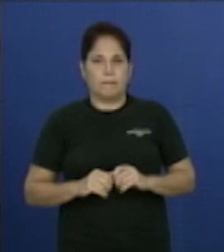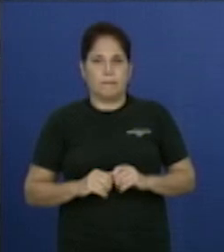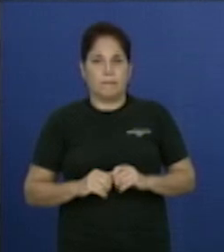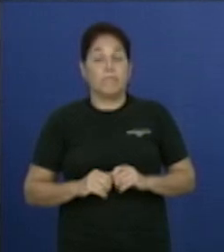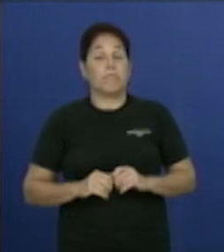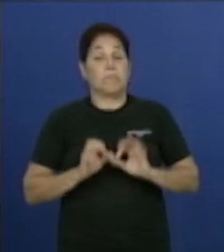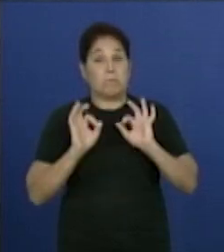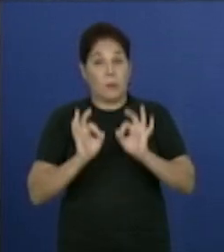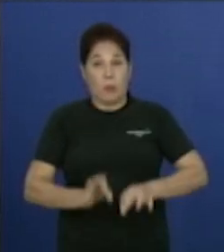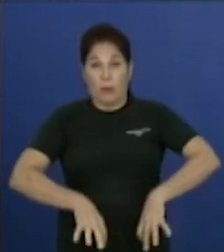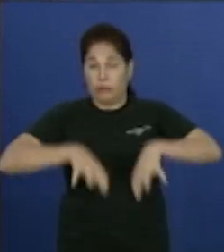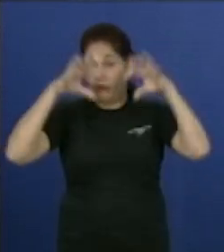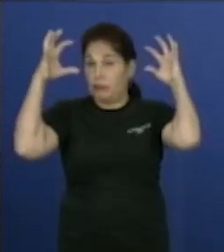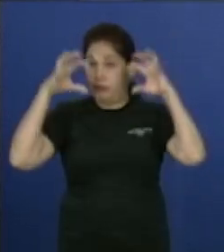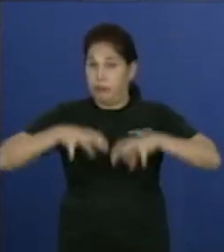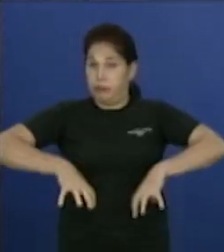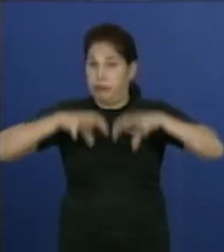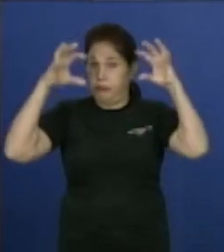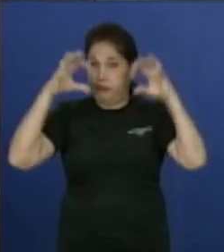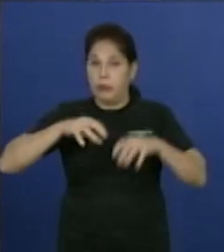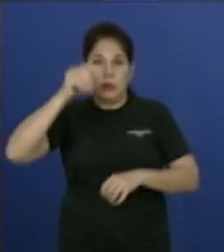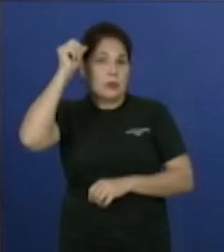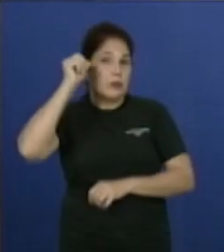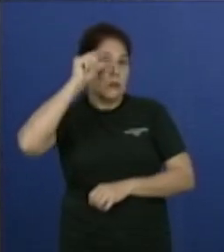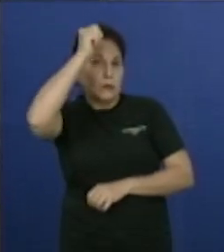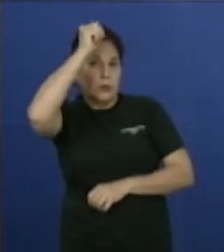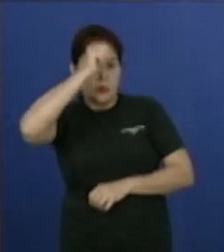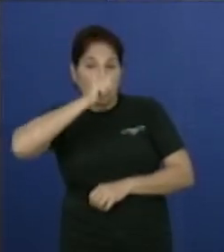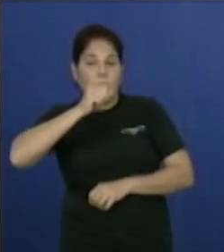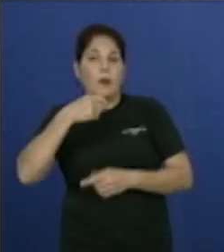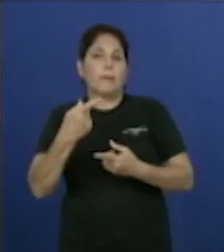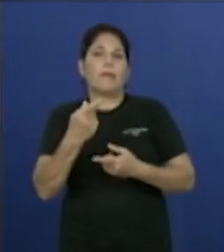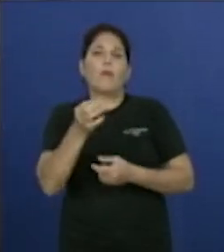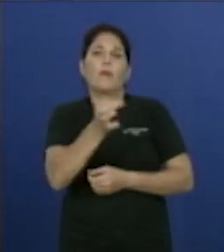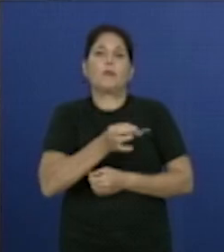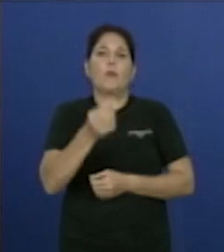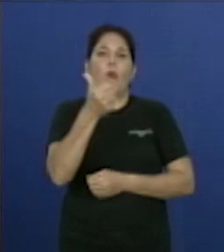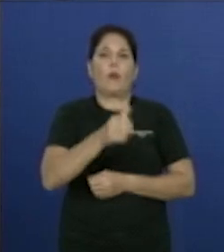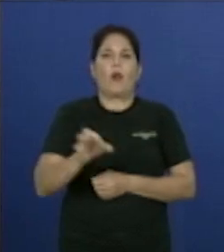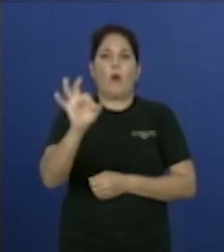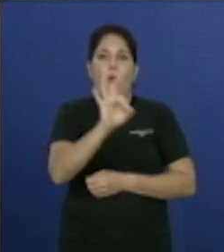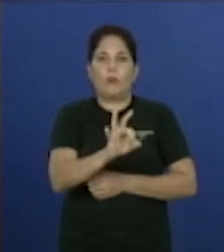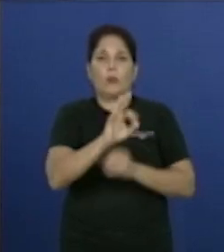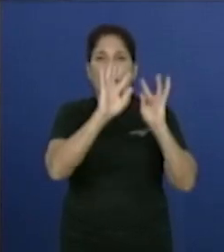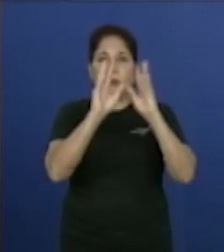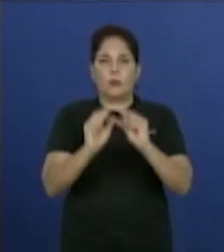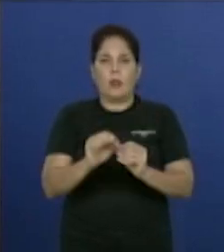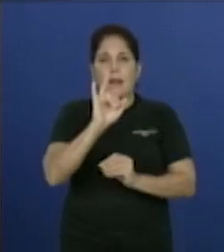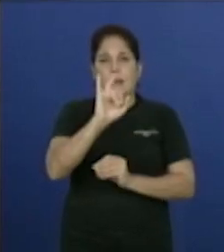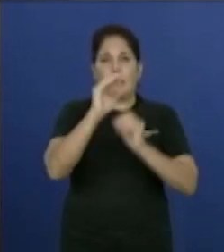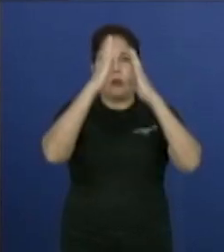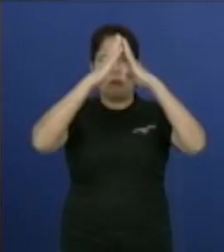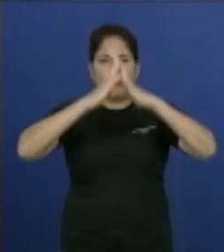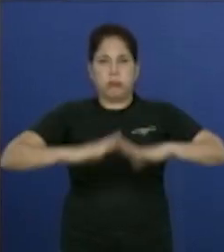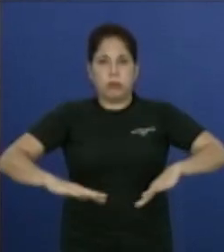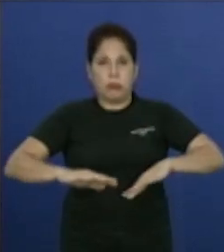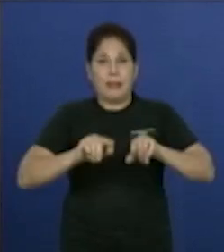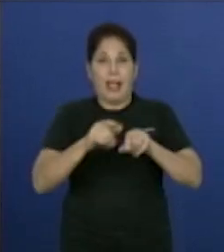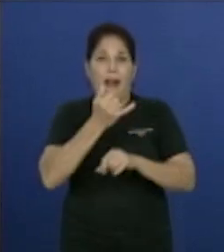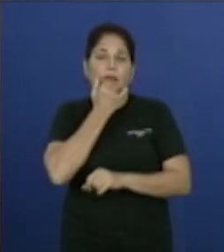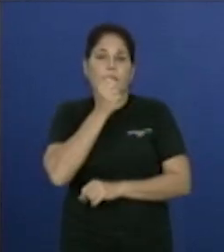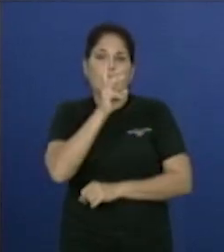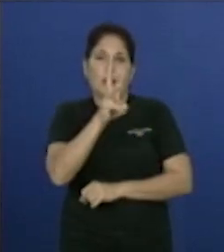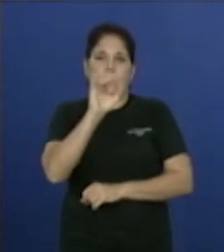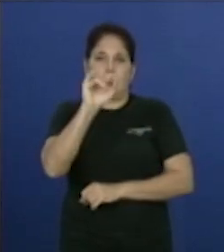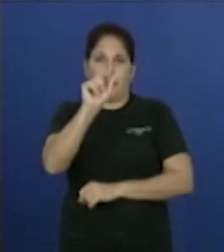Como consecuencia de las intensas lluvias de este fin de semana, se produjeron en el municipio 10 de octubre un total de 7 derrumbes que afectaron a